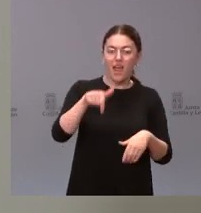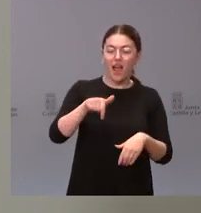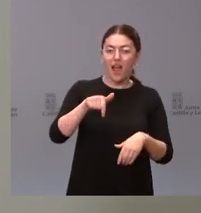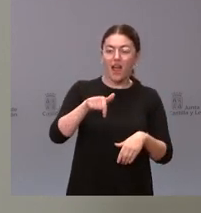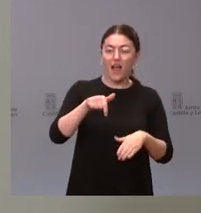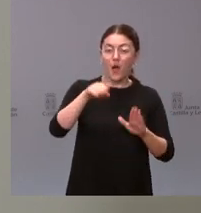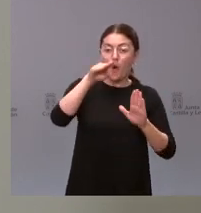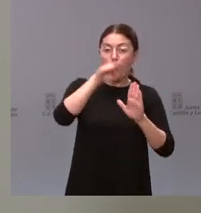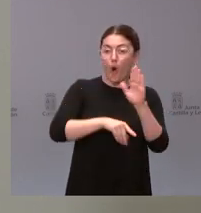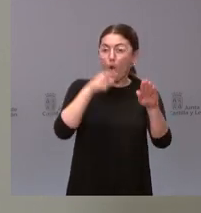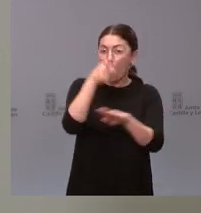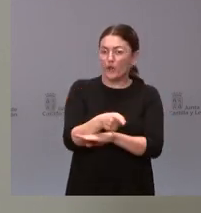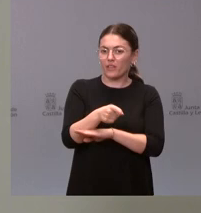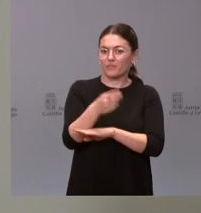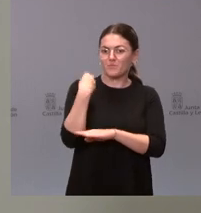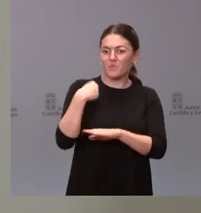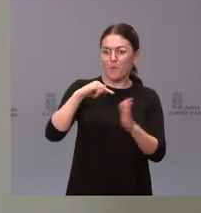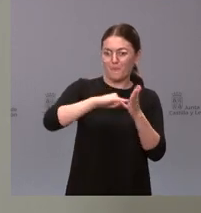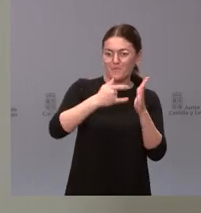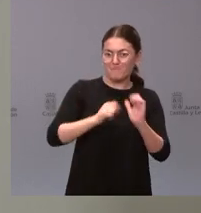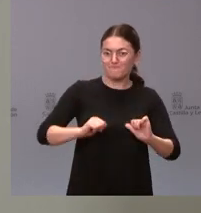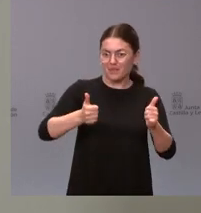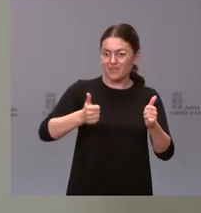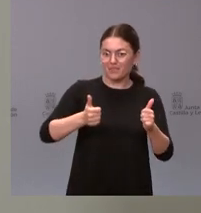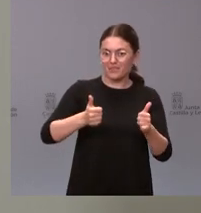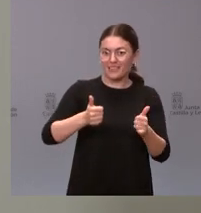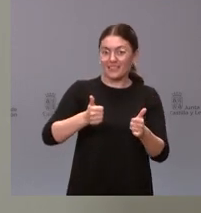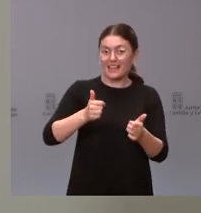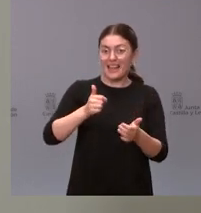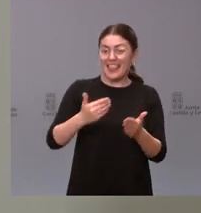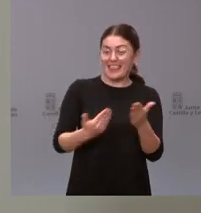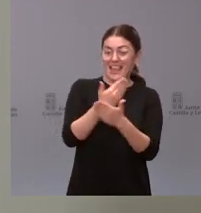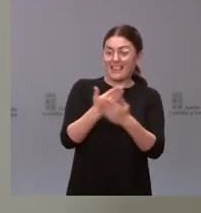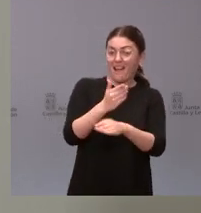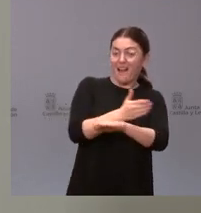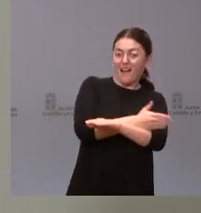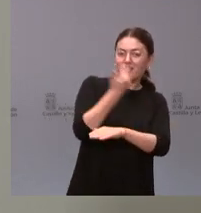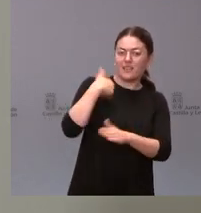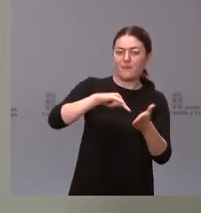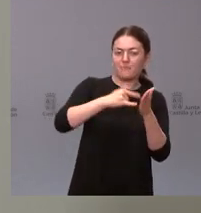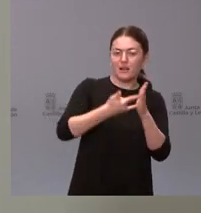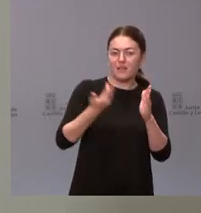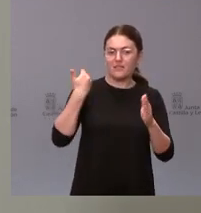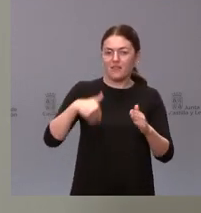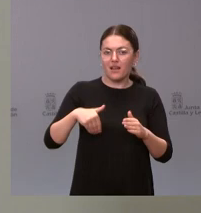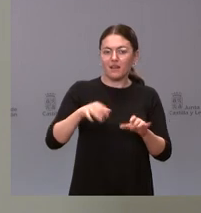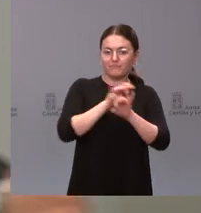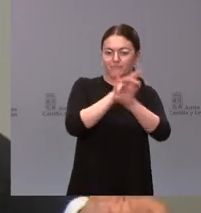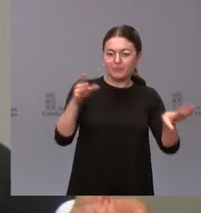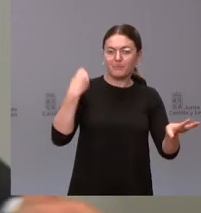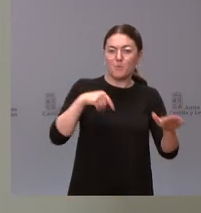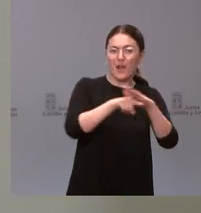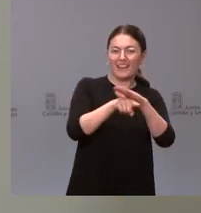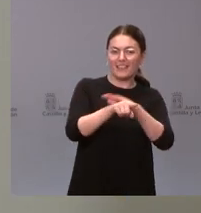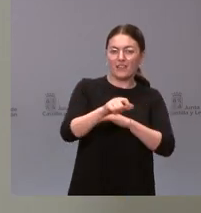se pone en marcha este plan en estos días previos el plan ya ha sido comunicado a las diferentes gerencias de los hospitales y los